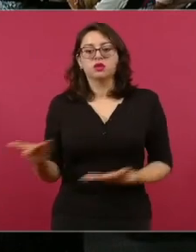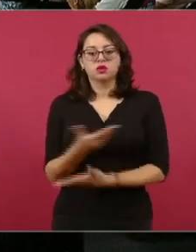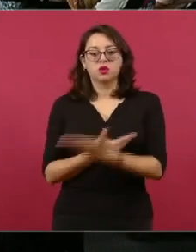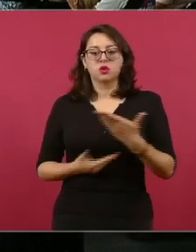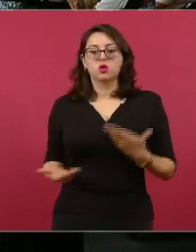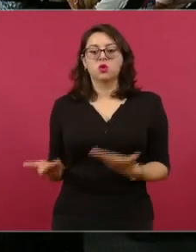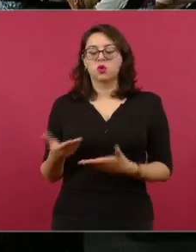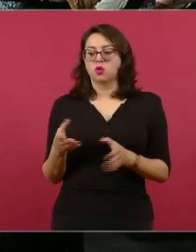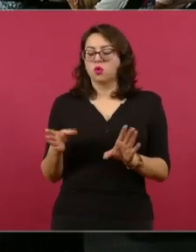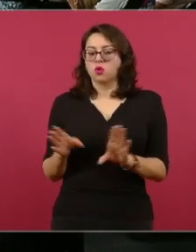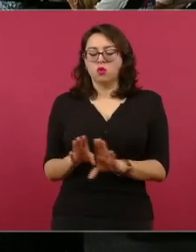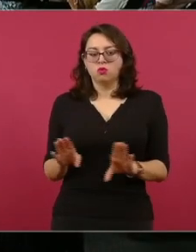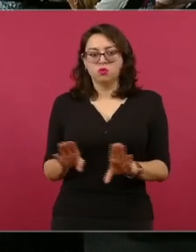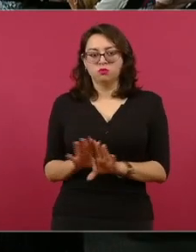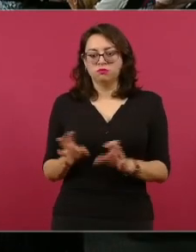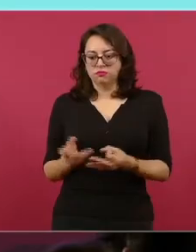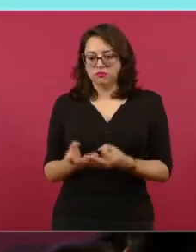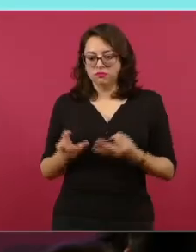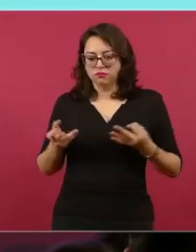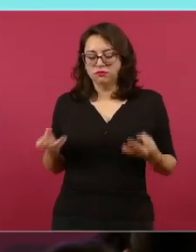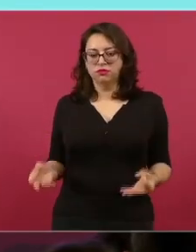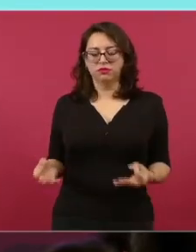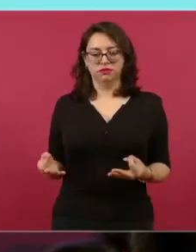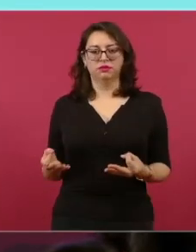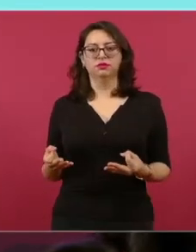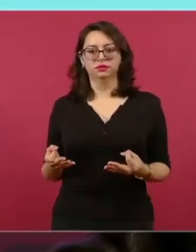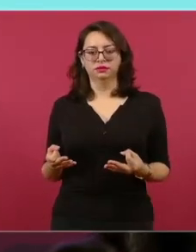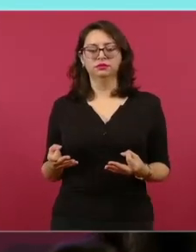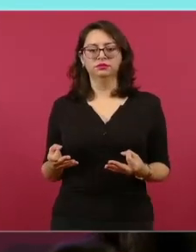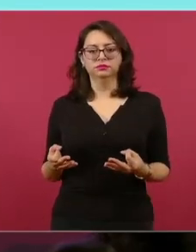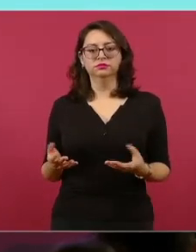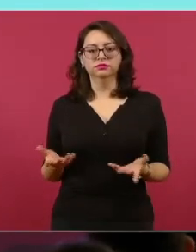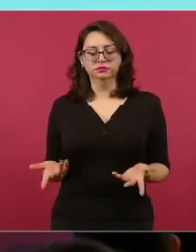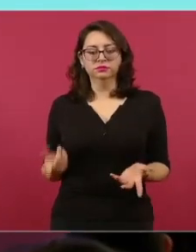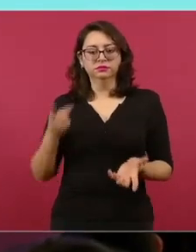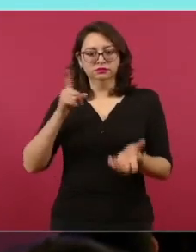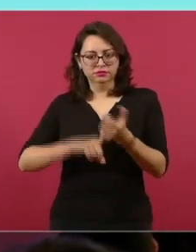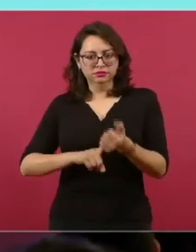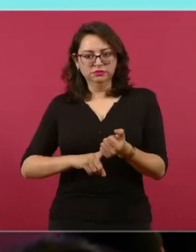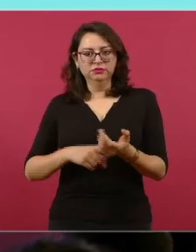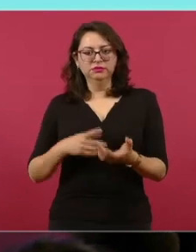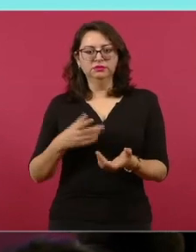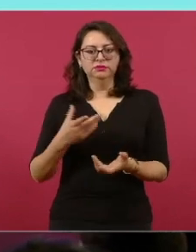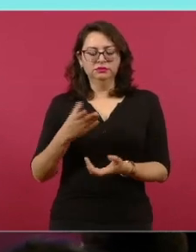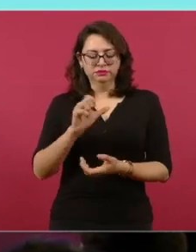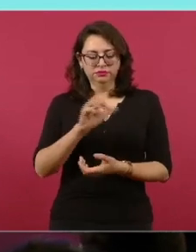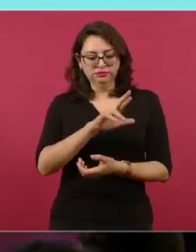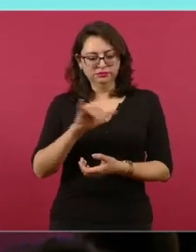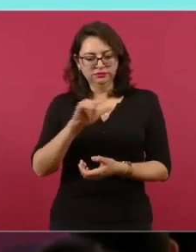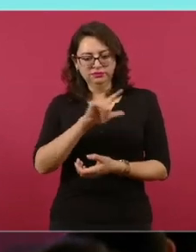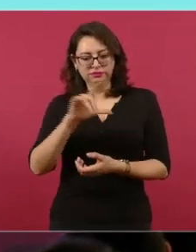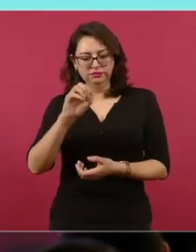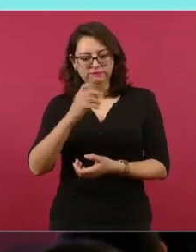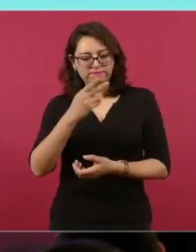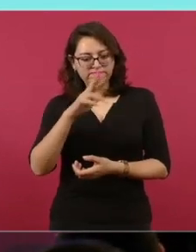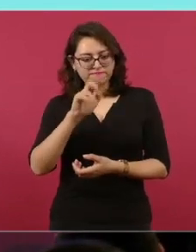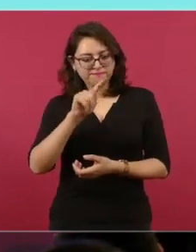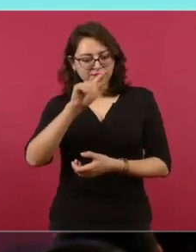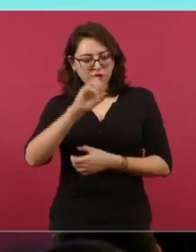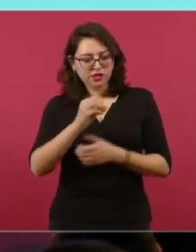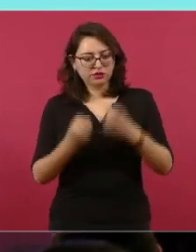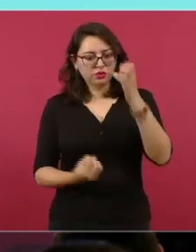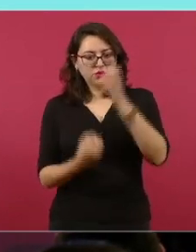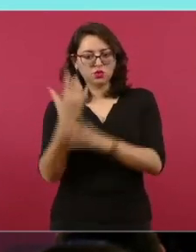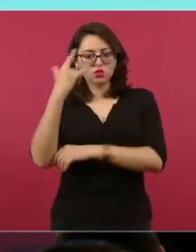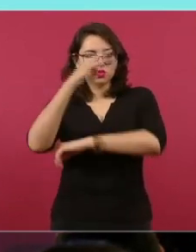ese terreno que va a estar en Carrillo aeropuerto, el nuevo aeropuerto